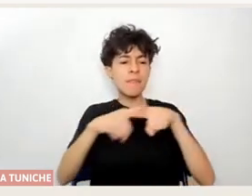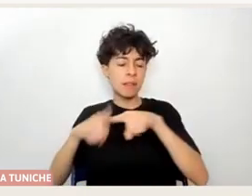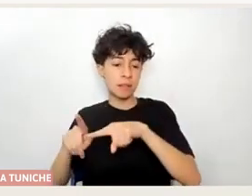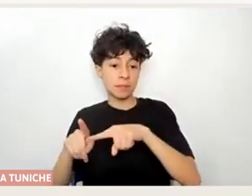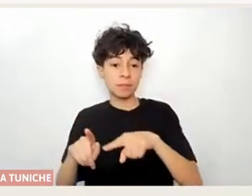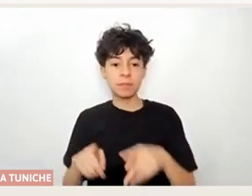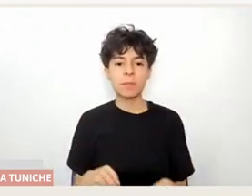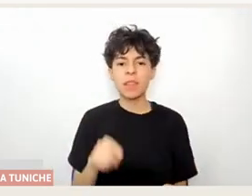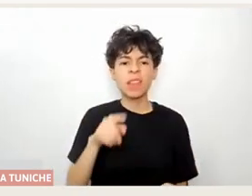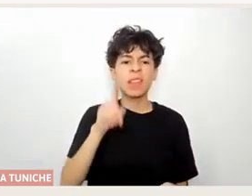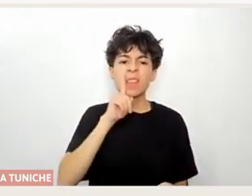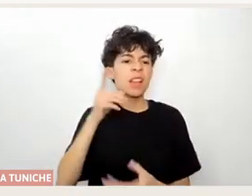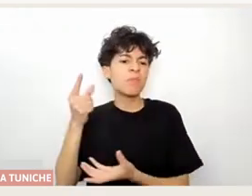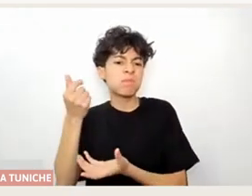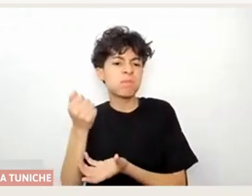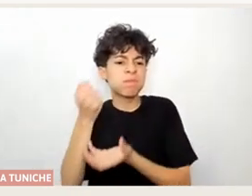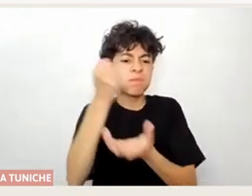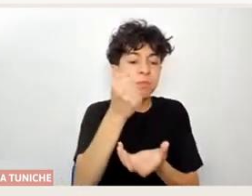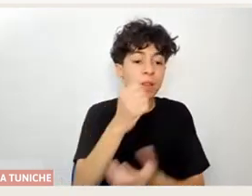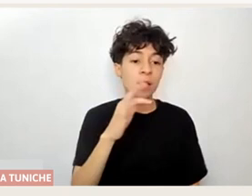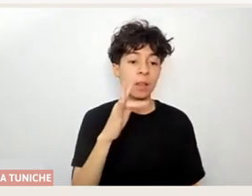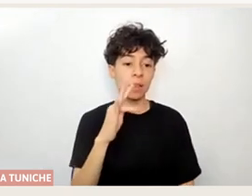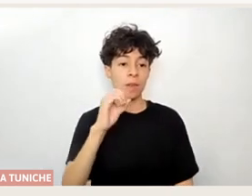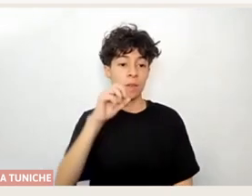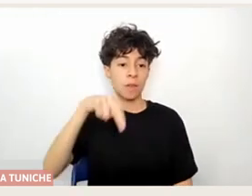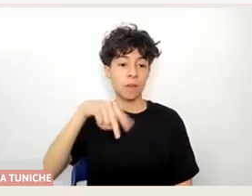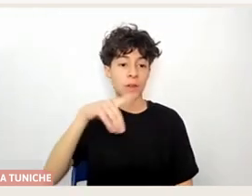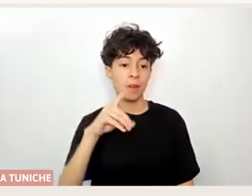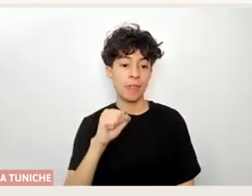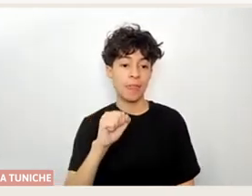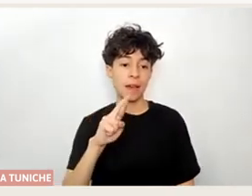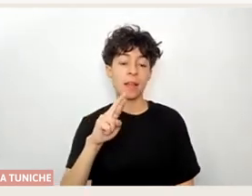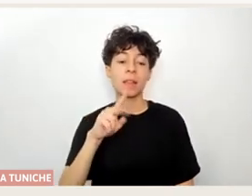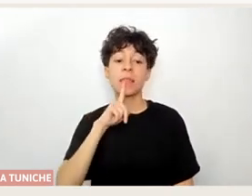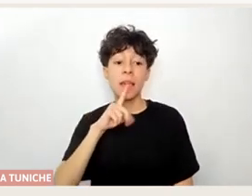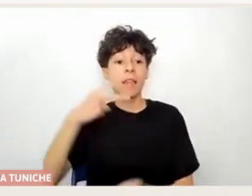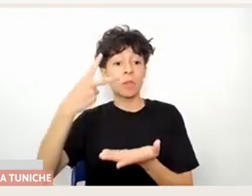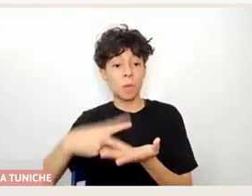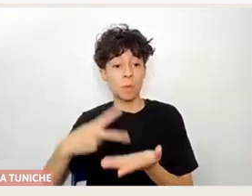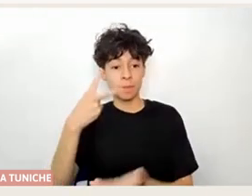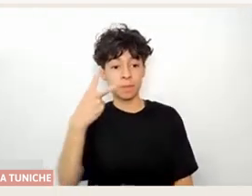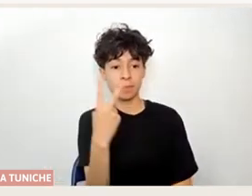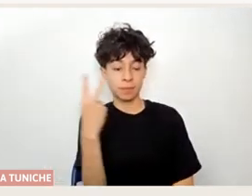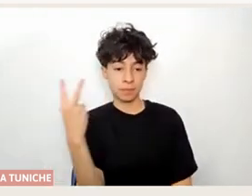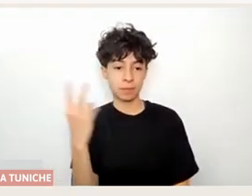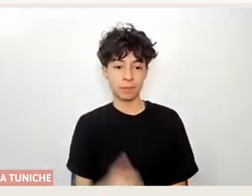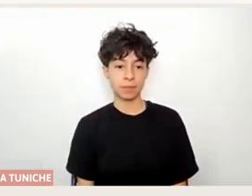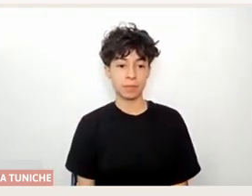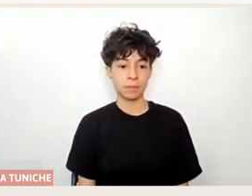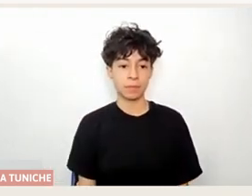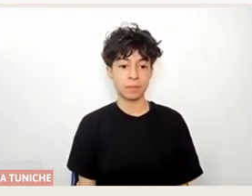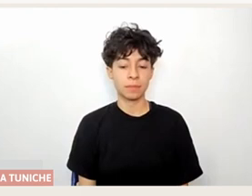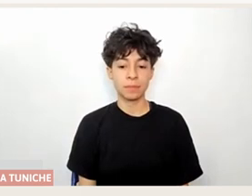fue financiada por el Fondar de la Línea de Información del año 2021. Ahora les quiero contar, bueno, cómo vamos a